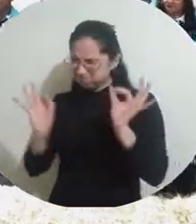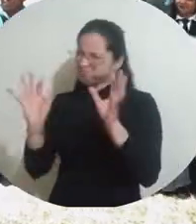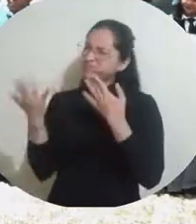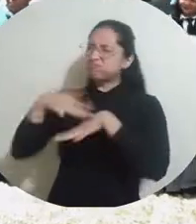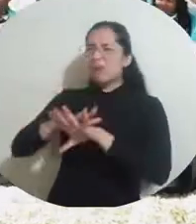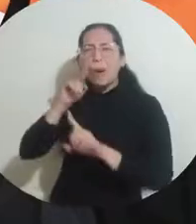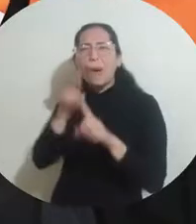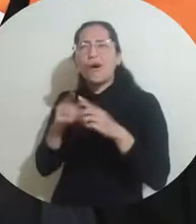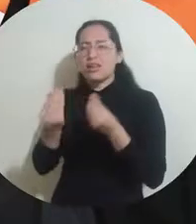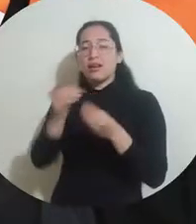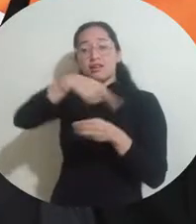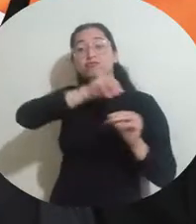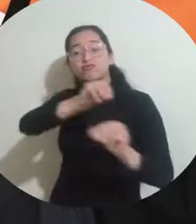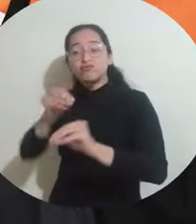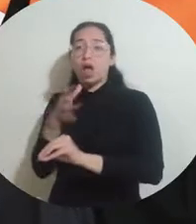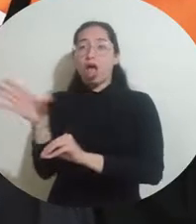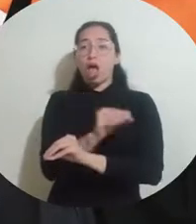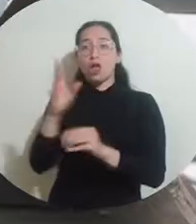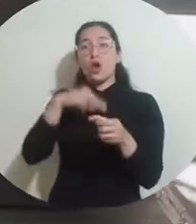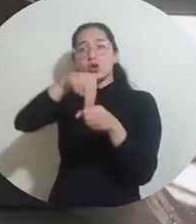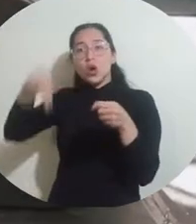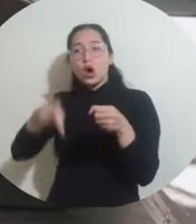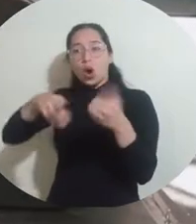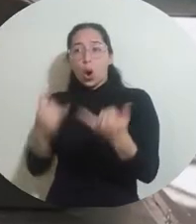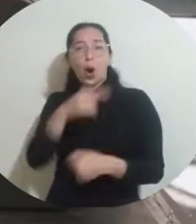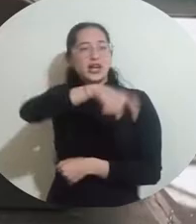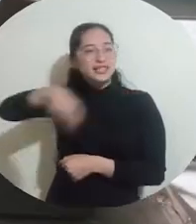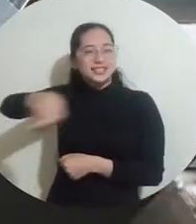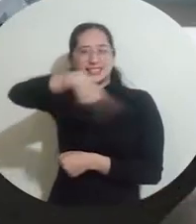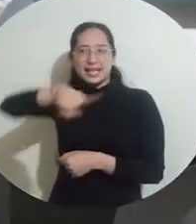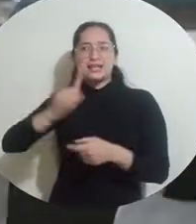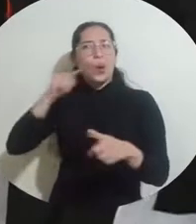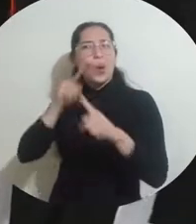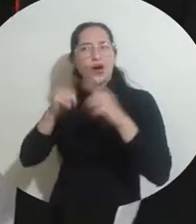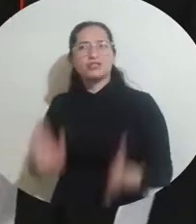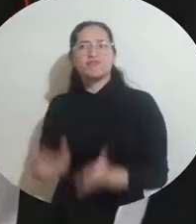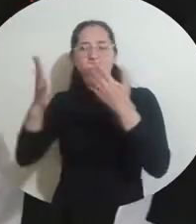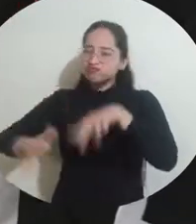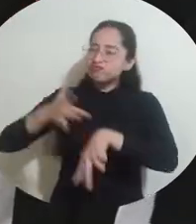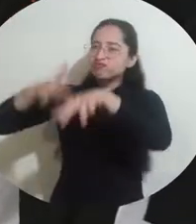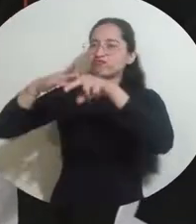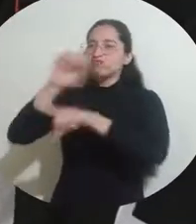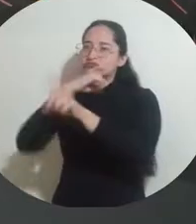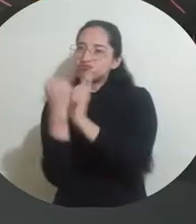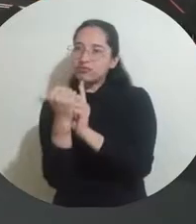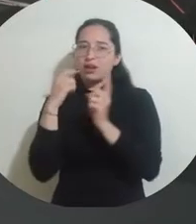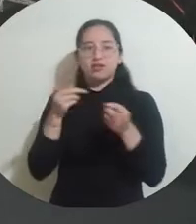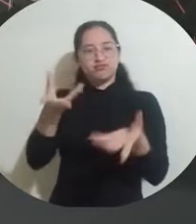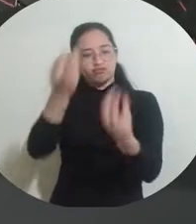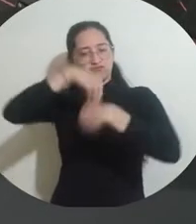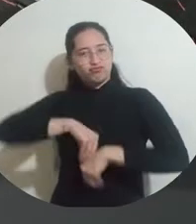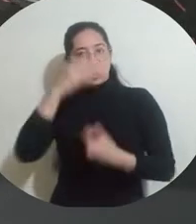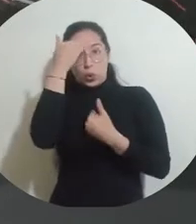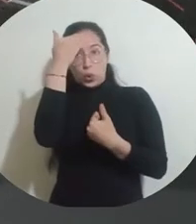formar a esos ciudadanos que se necesitan hoy, que busquen sensibilidad social, conciencia ciudadana. Y